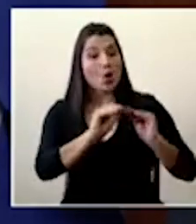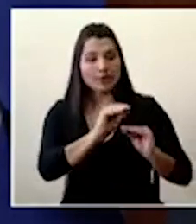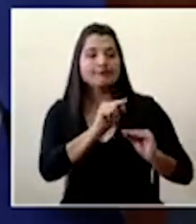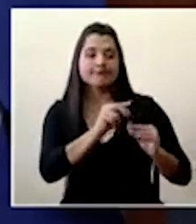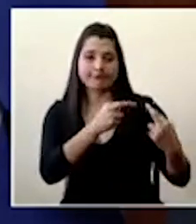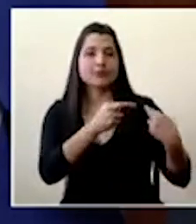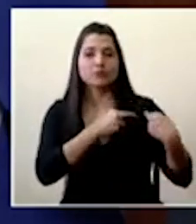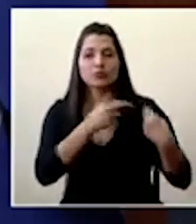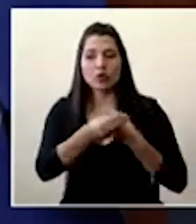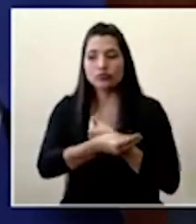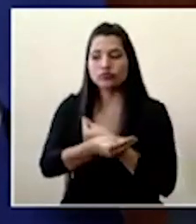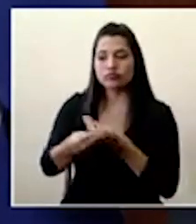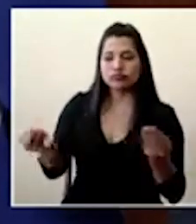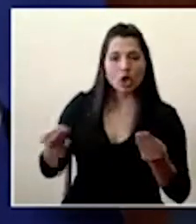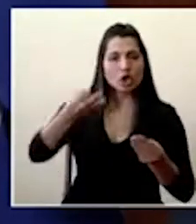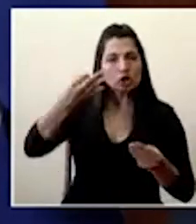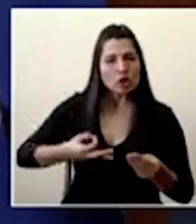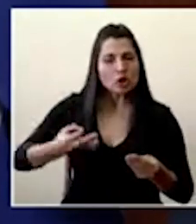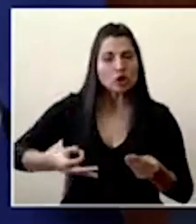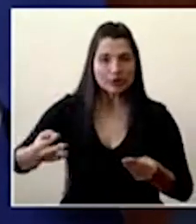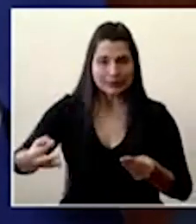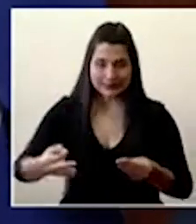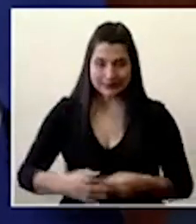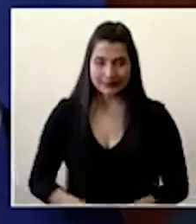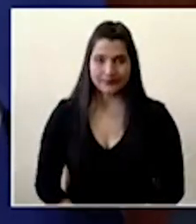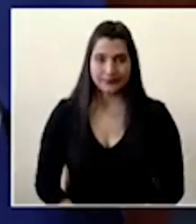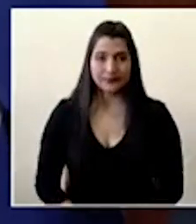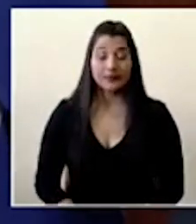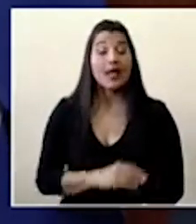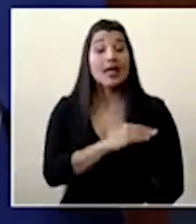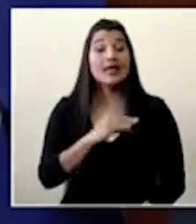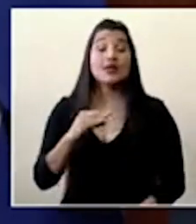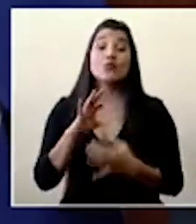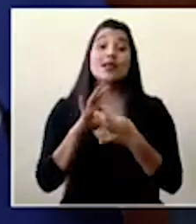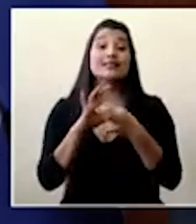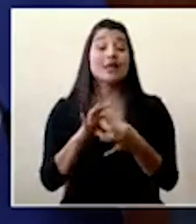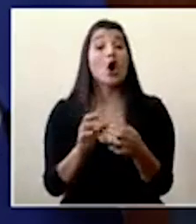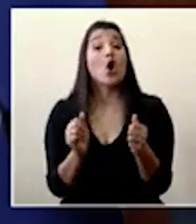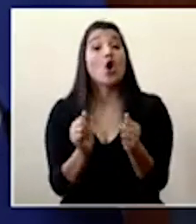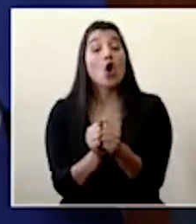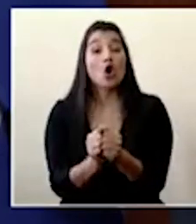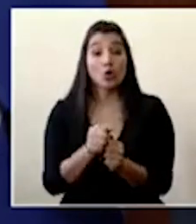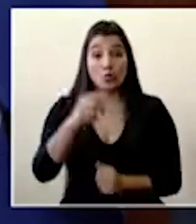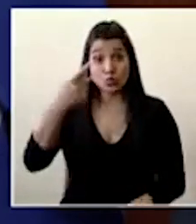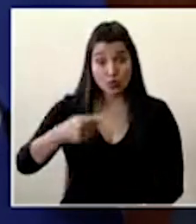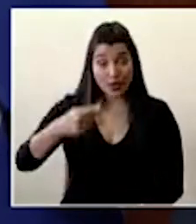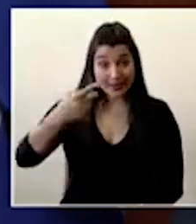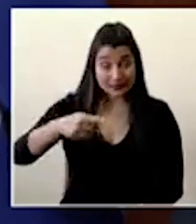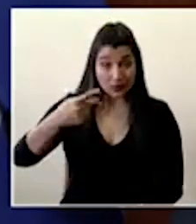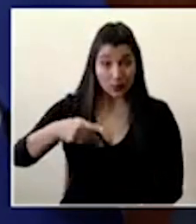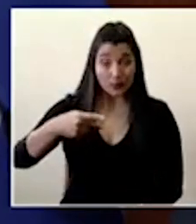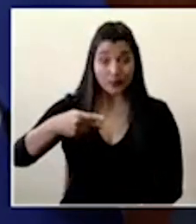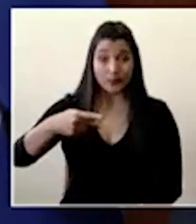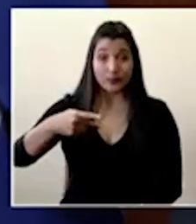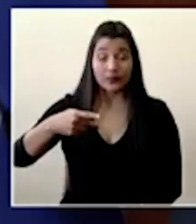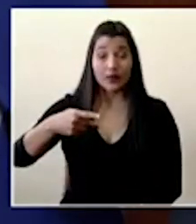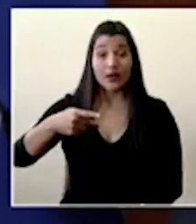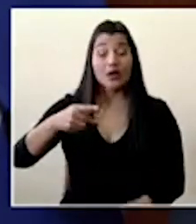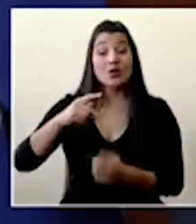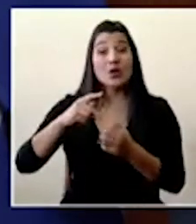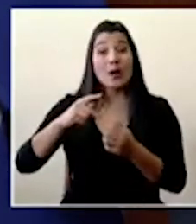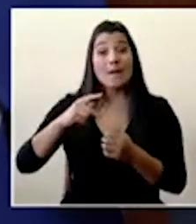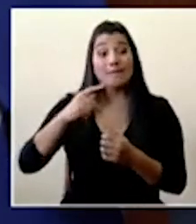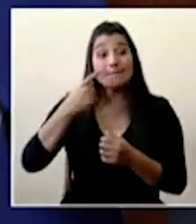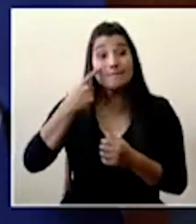encarga de esta distribución a diario todos los días. Y en cuanto a el riesgo de personas